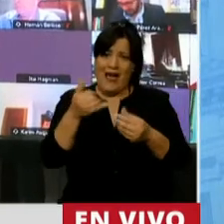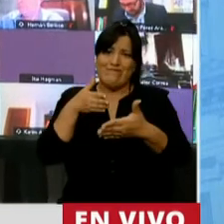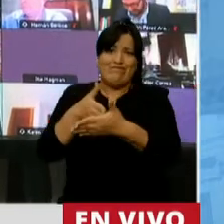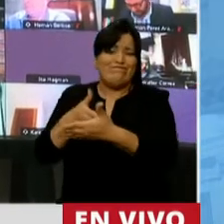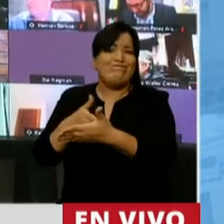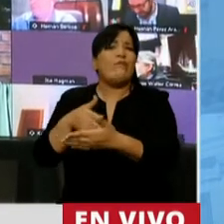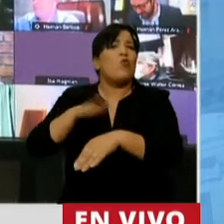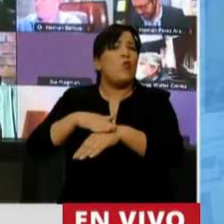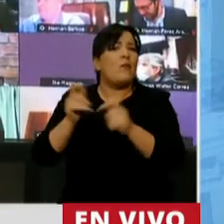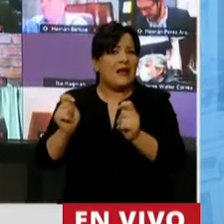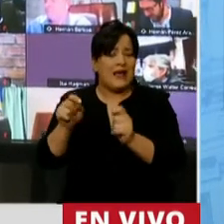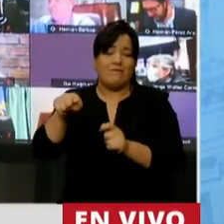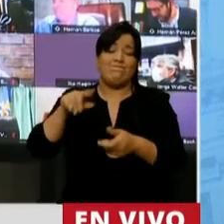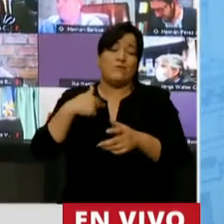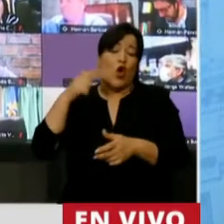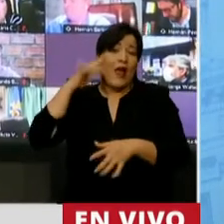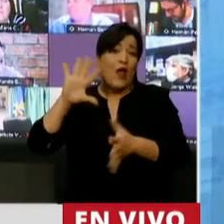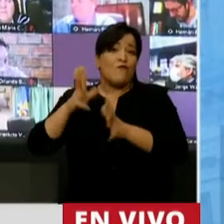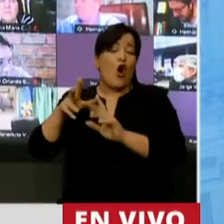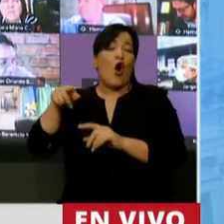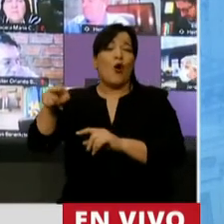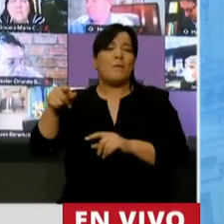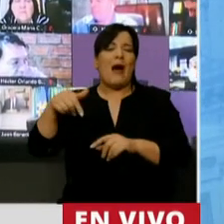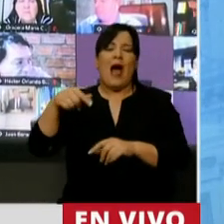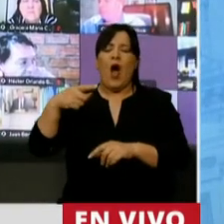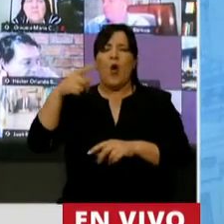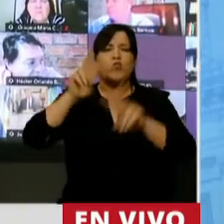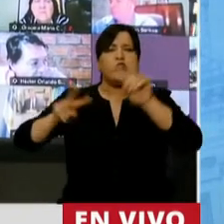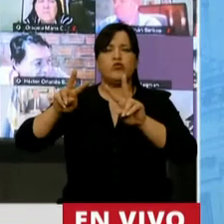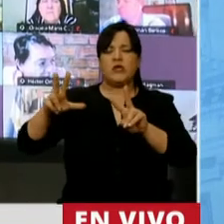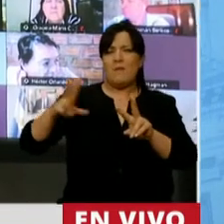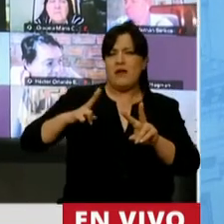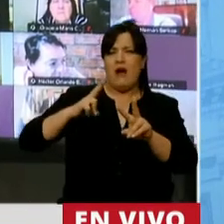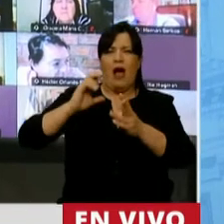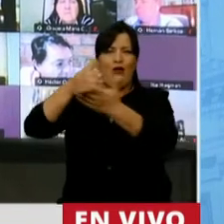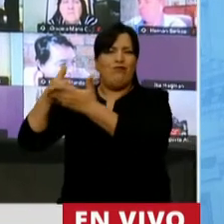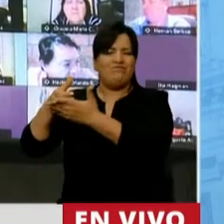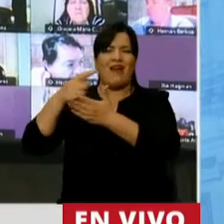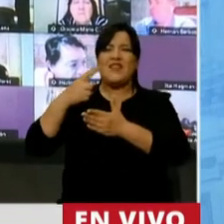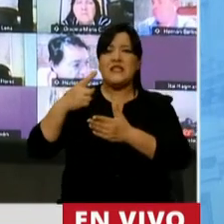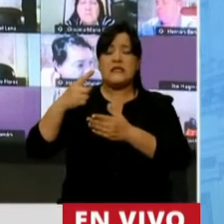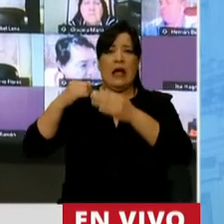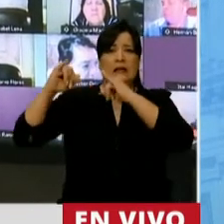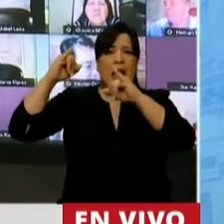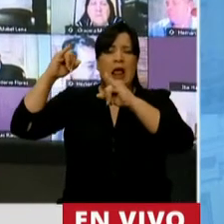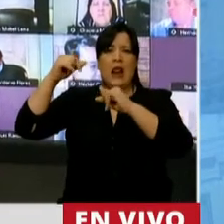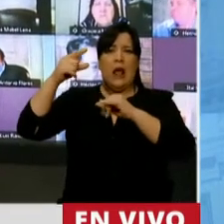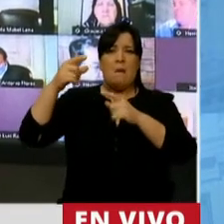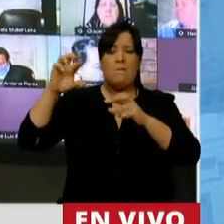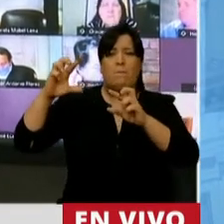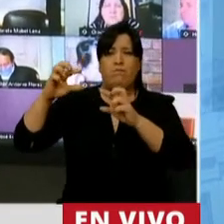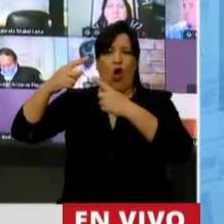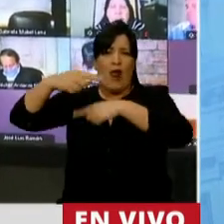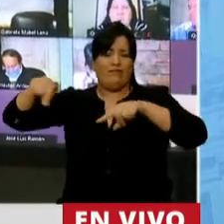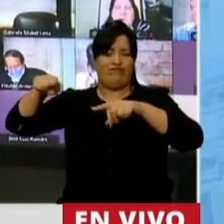desde una visión creo errada del capitalismo, creen que la especulación financiera es sinónimo de desarrollo.